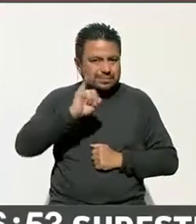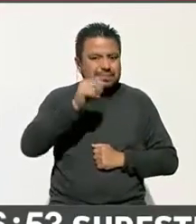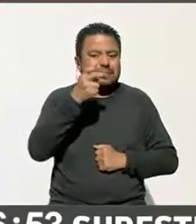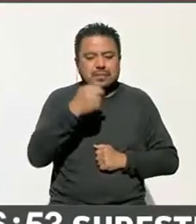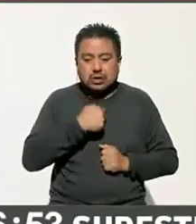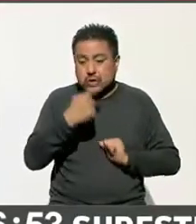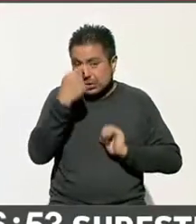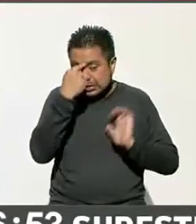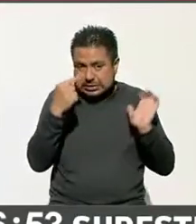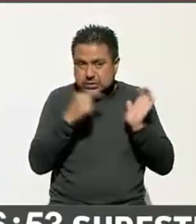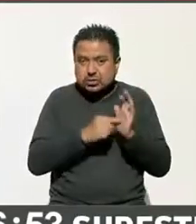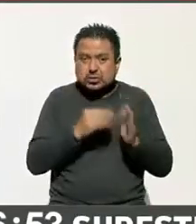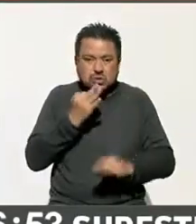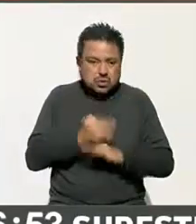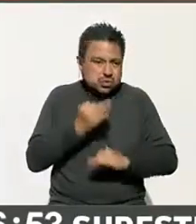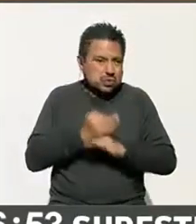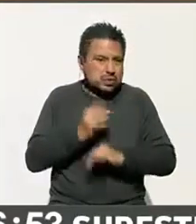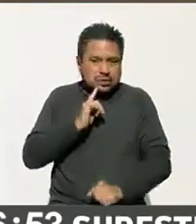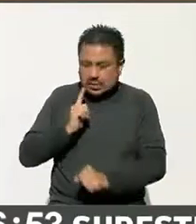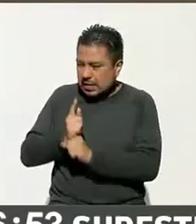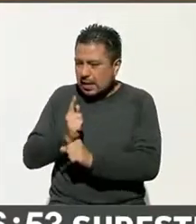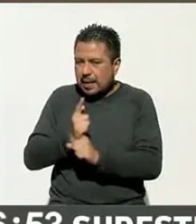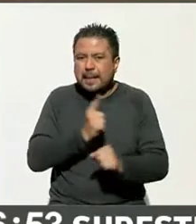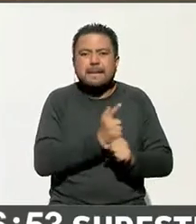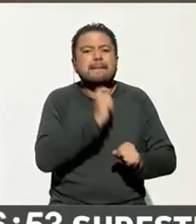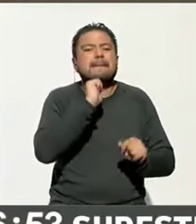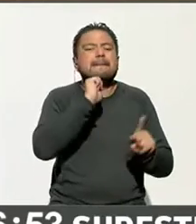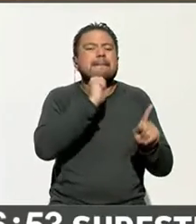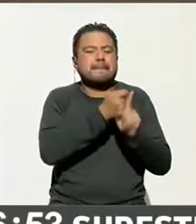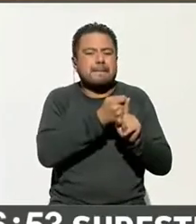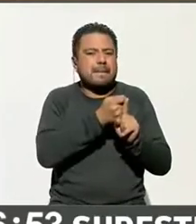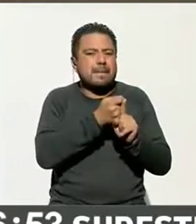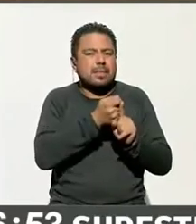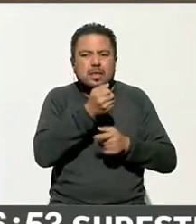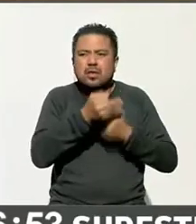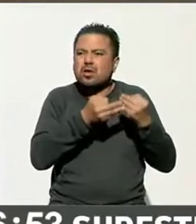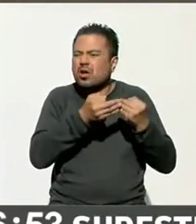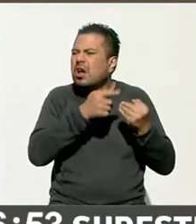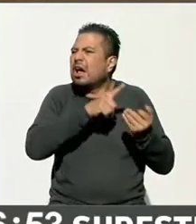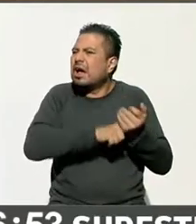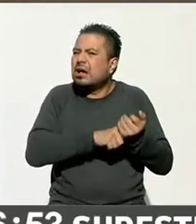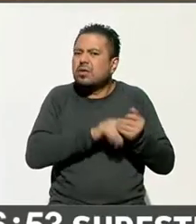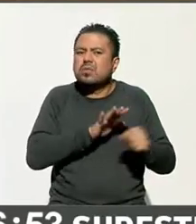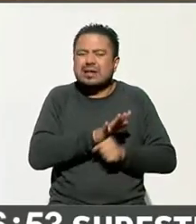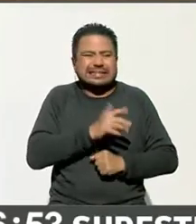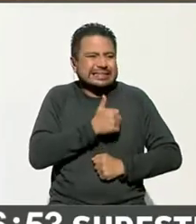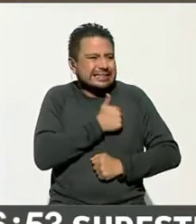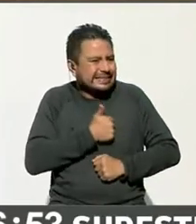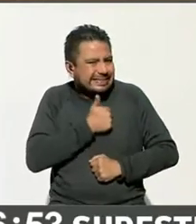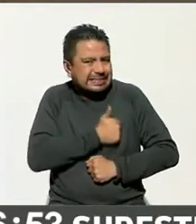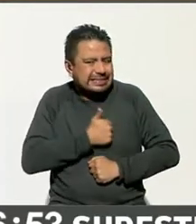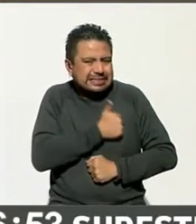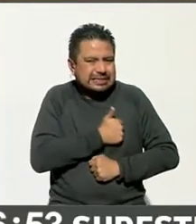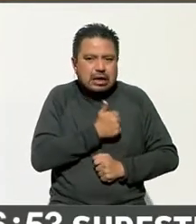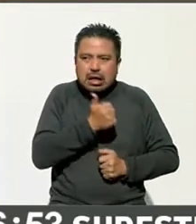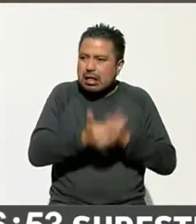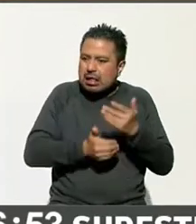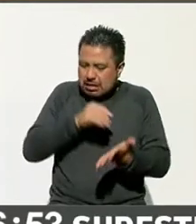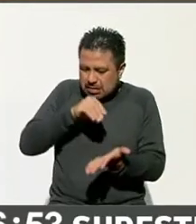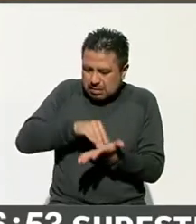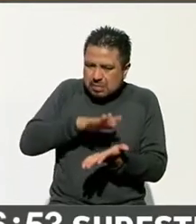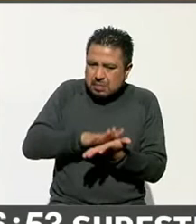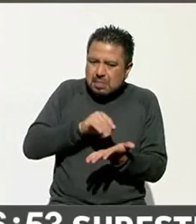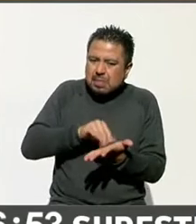Yo creo que lo que estamos viendo en términos noticiosos es lamentable, los eventos que